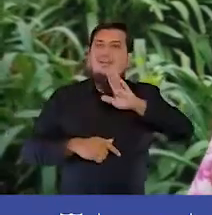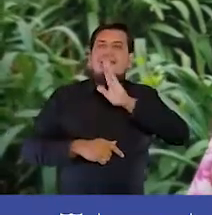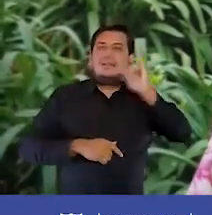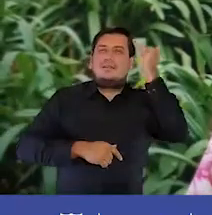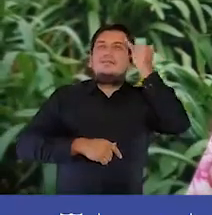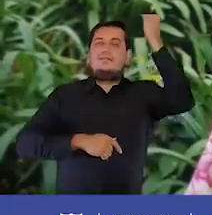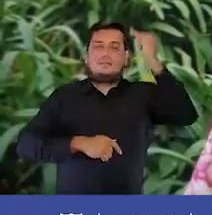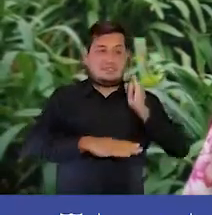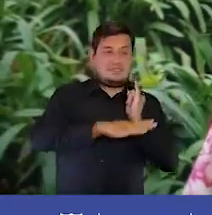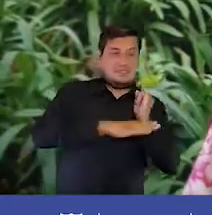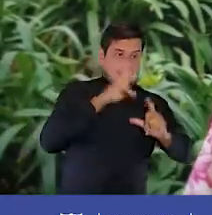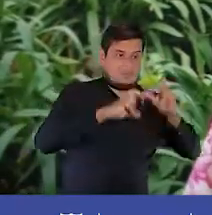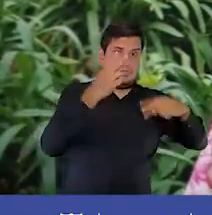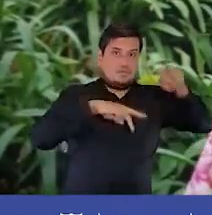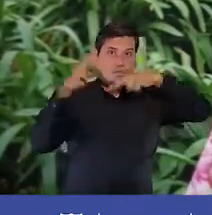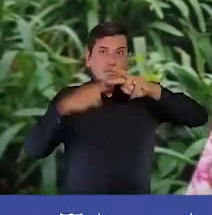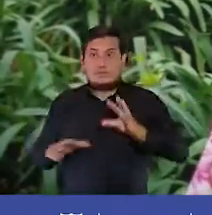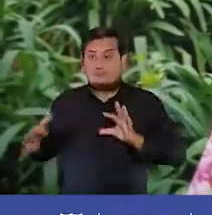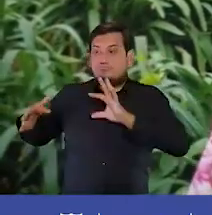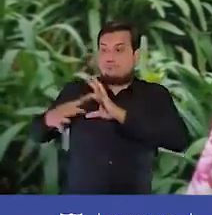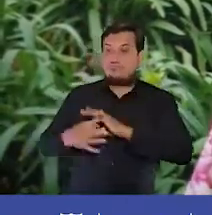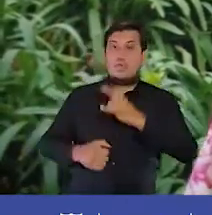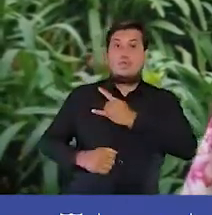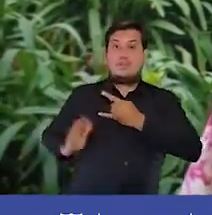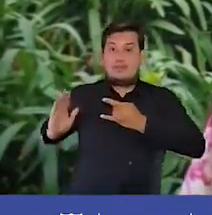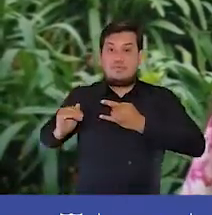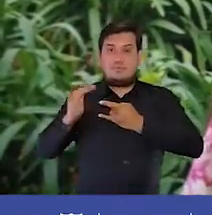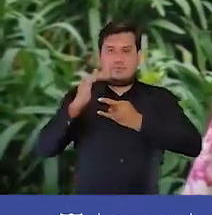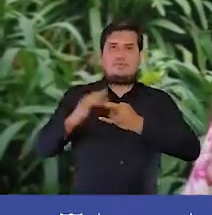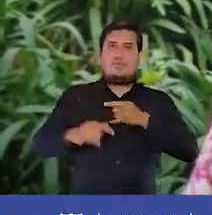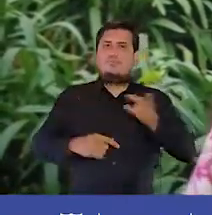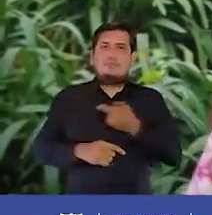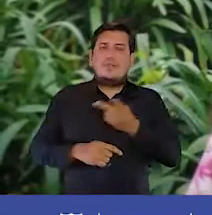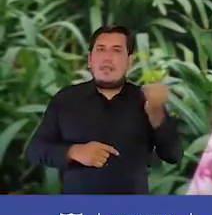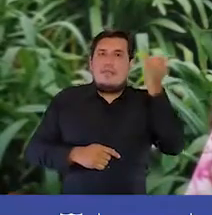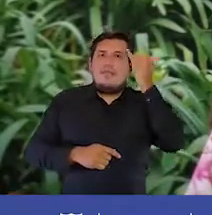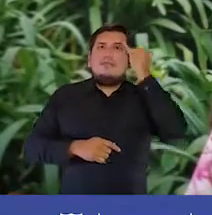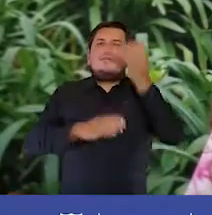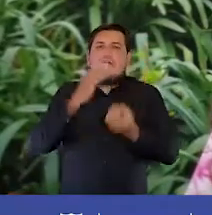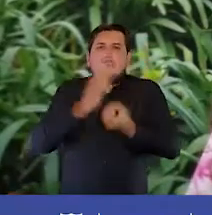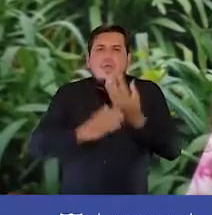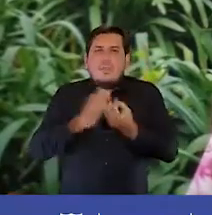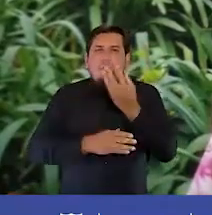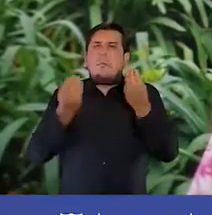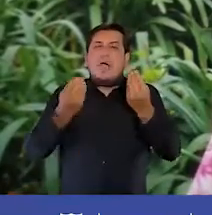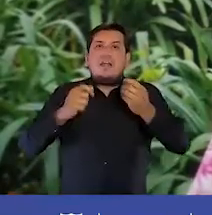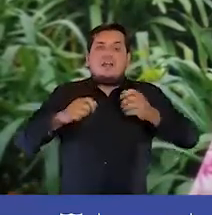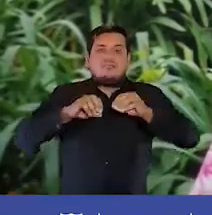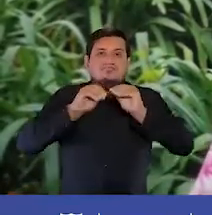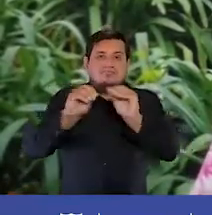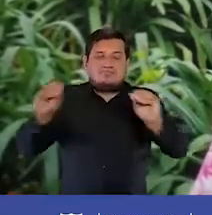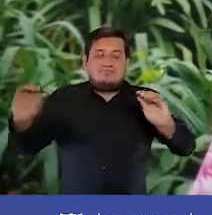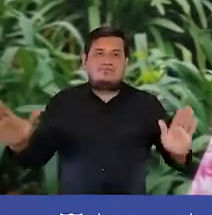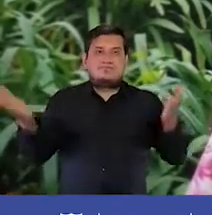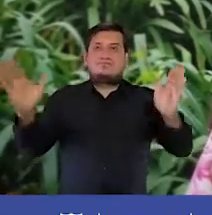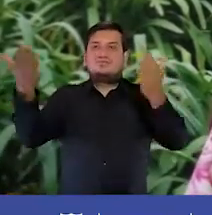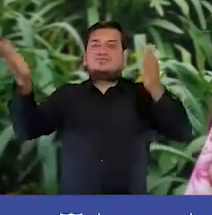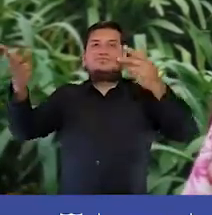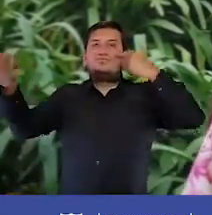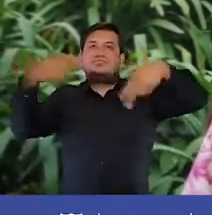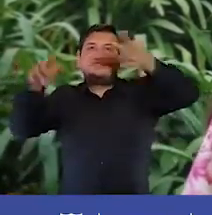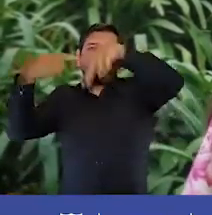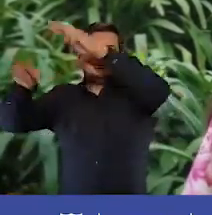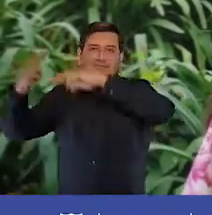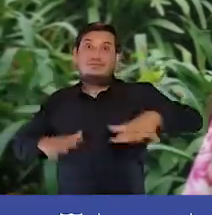la Universidad Externado de Colombia, el Instituto Distrital de Turismo, para buscar ideas innovadoras y creativas en la reactivación del turismo.